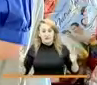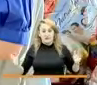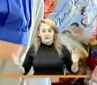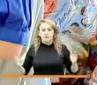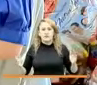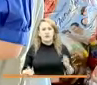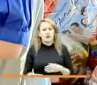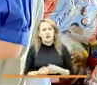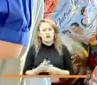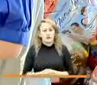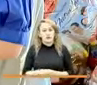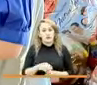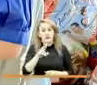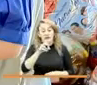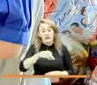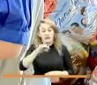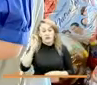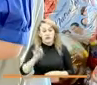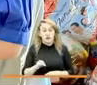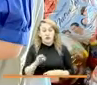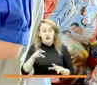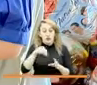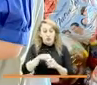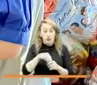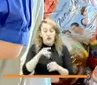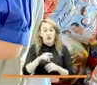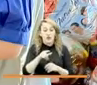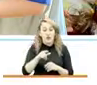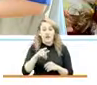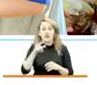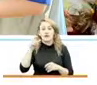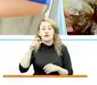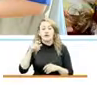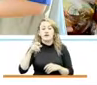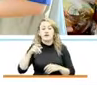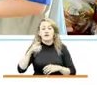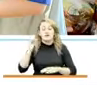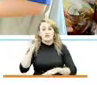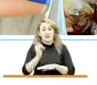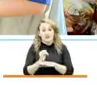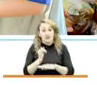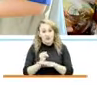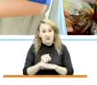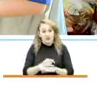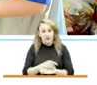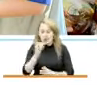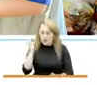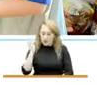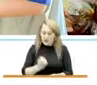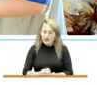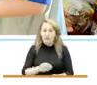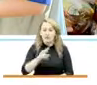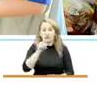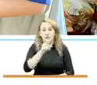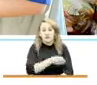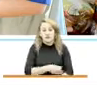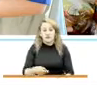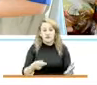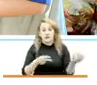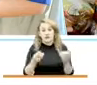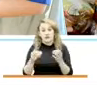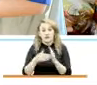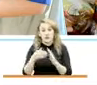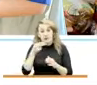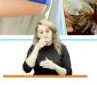70% del valor calórico, al que está obligado el Instituto a darle a los más de 1.700.000 niños que atendemos,